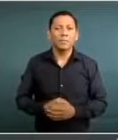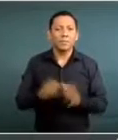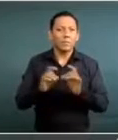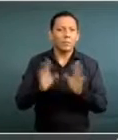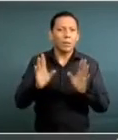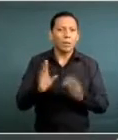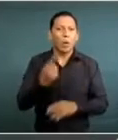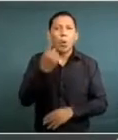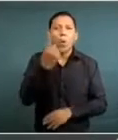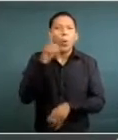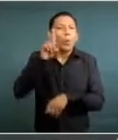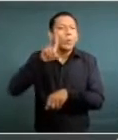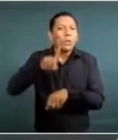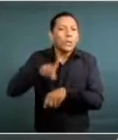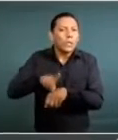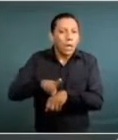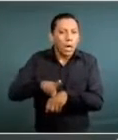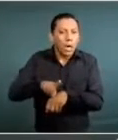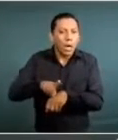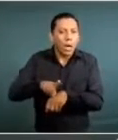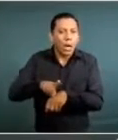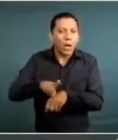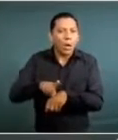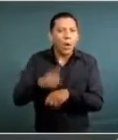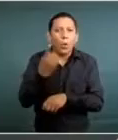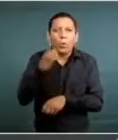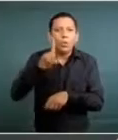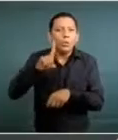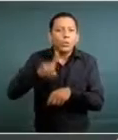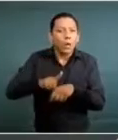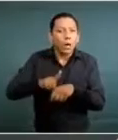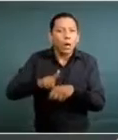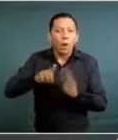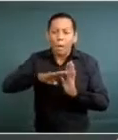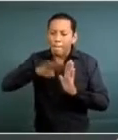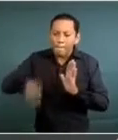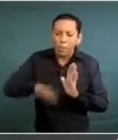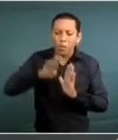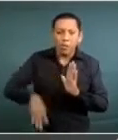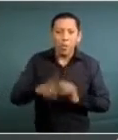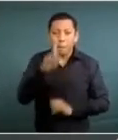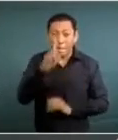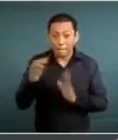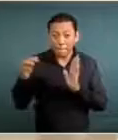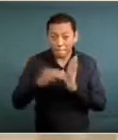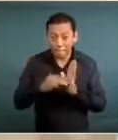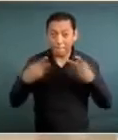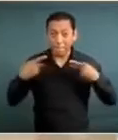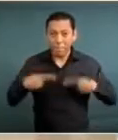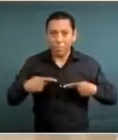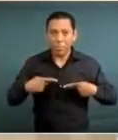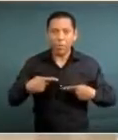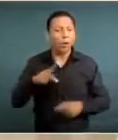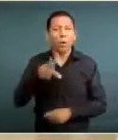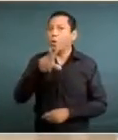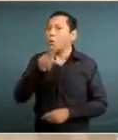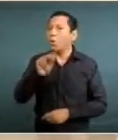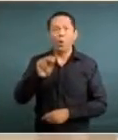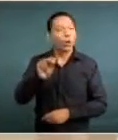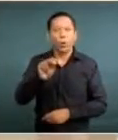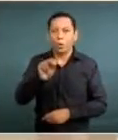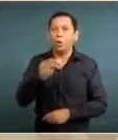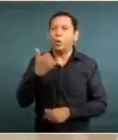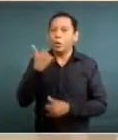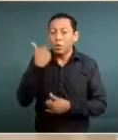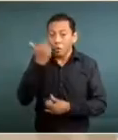fallecido en un día mil personas. Eso lo quiero dejar muy claro. Ya